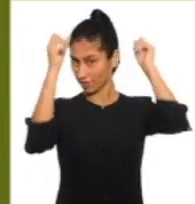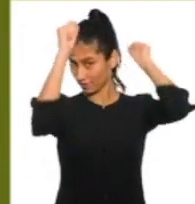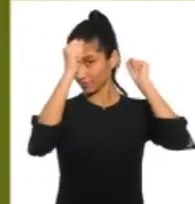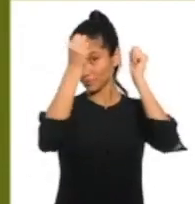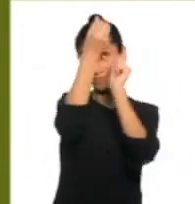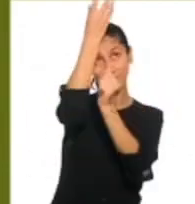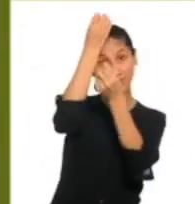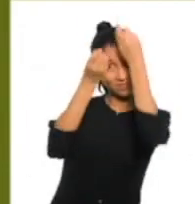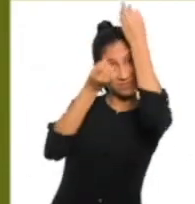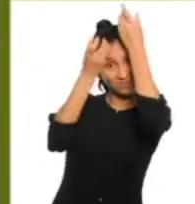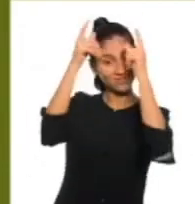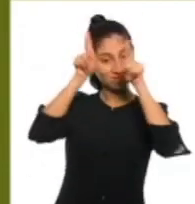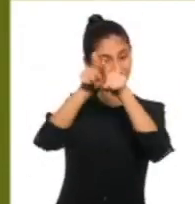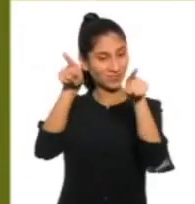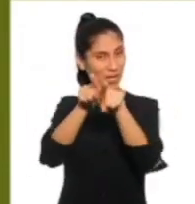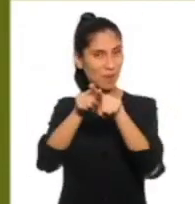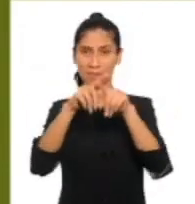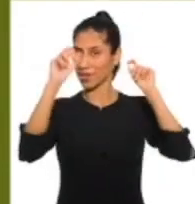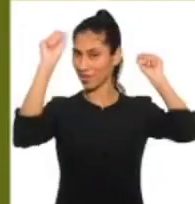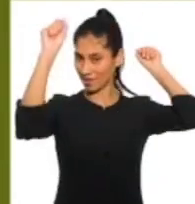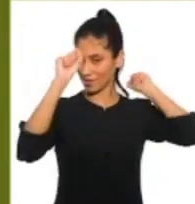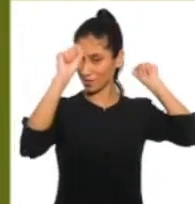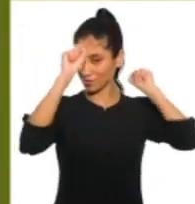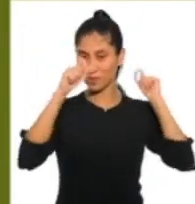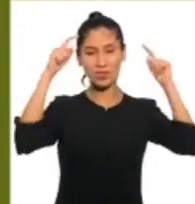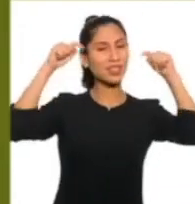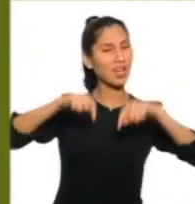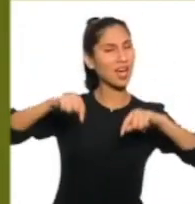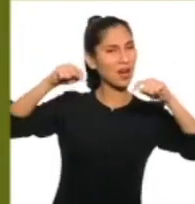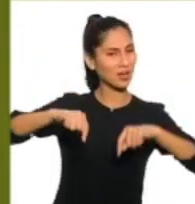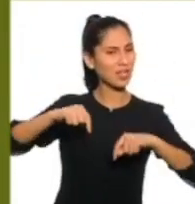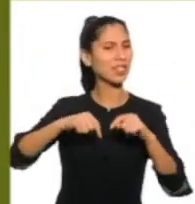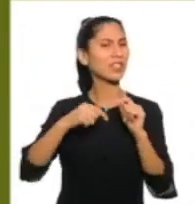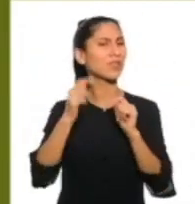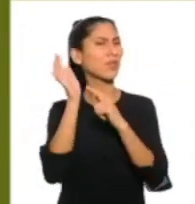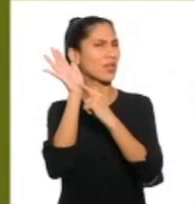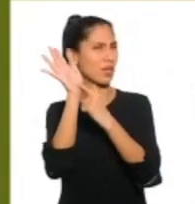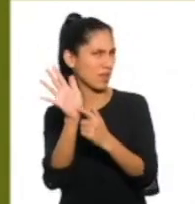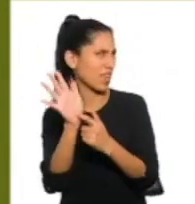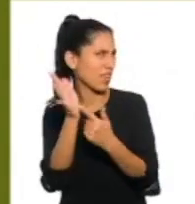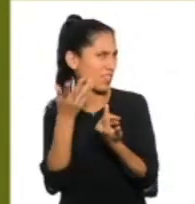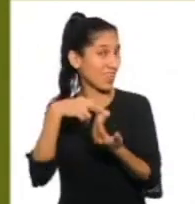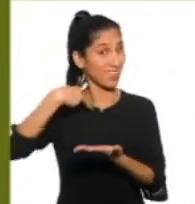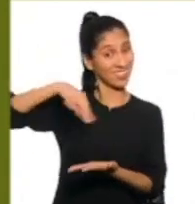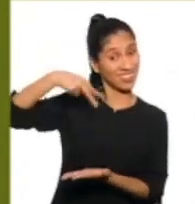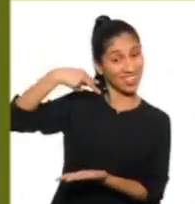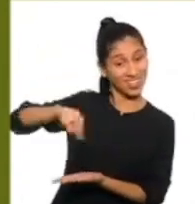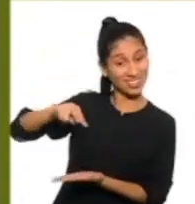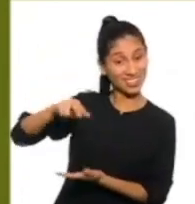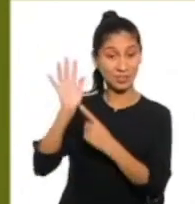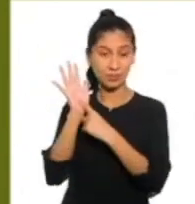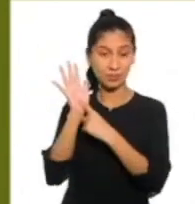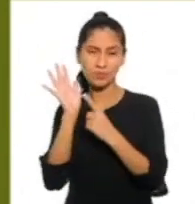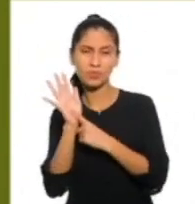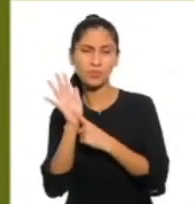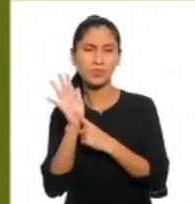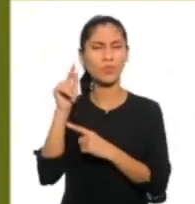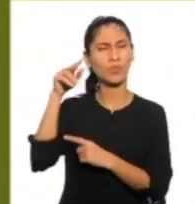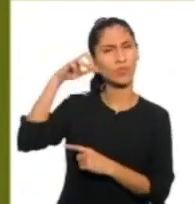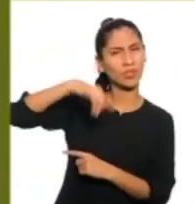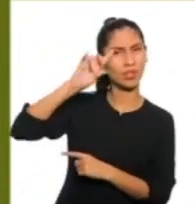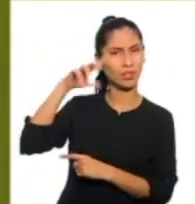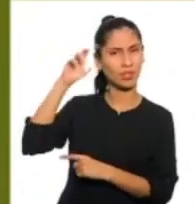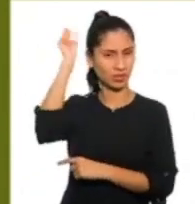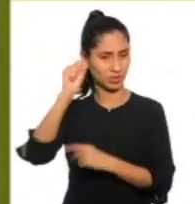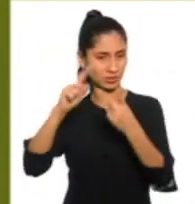en los sombreros. Y ahora les voy a hablar de las danzas. Los poles,